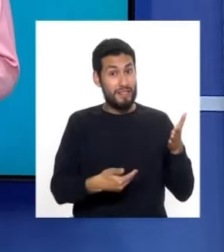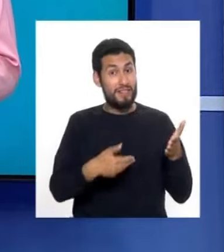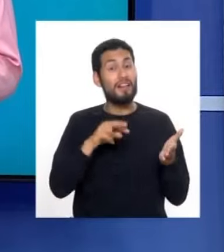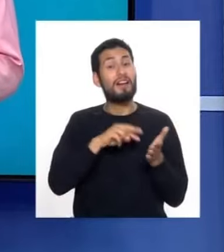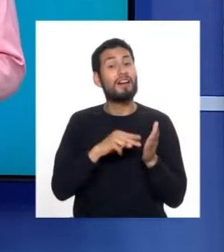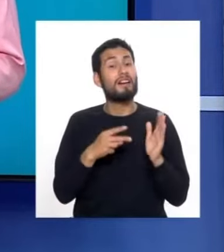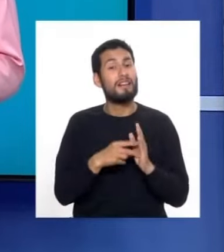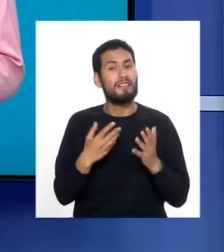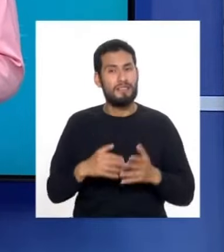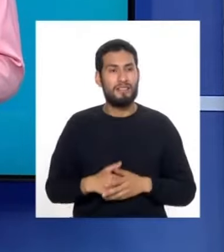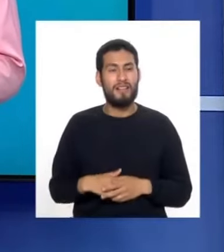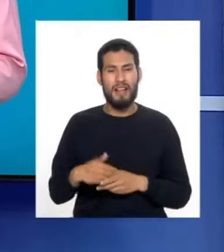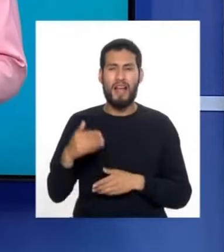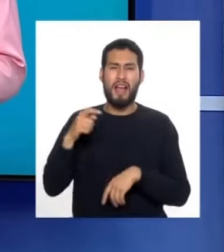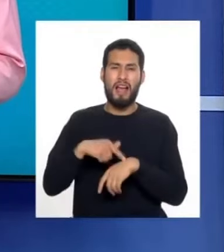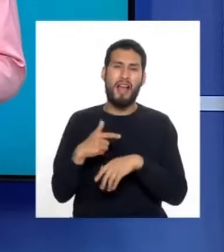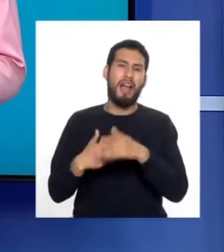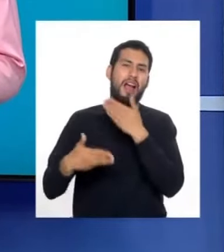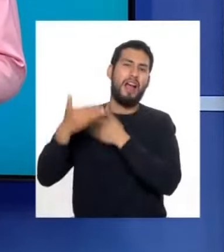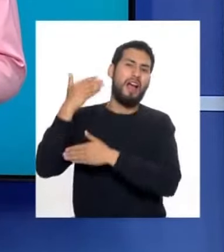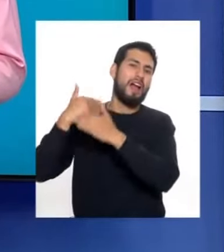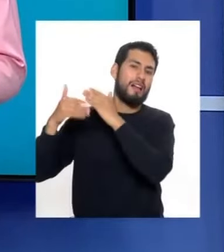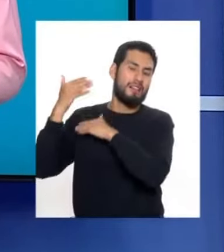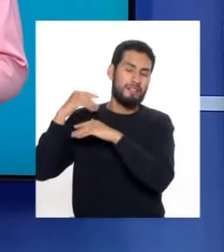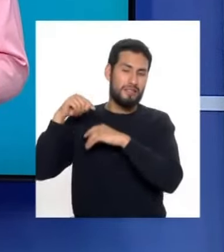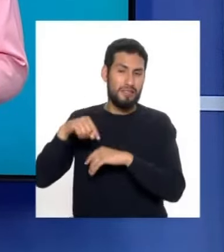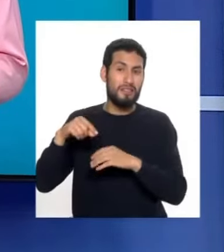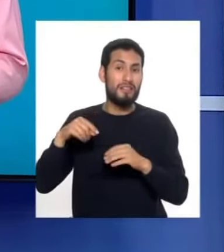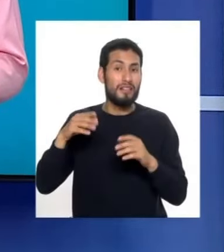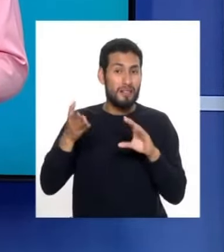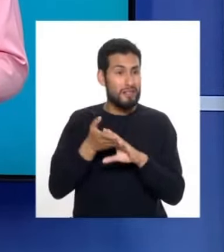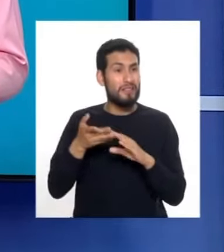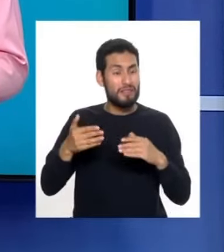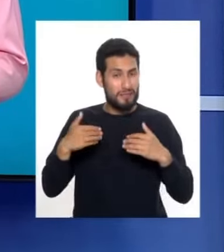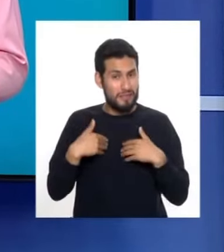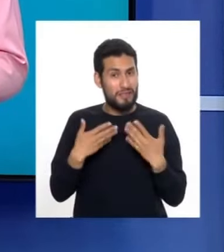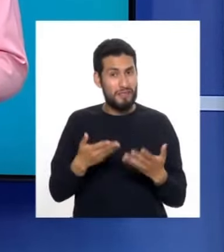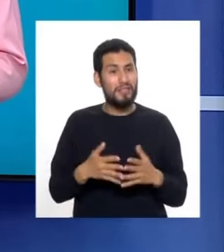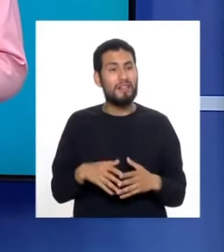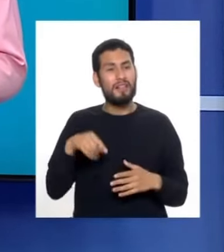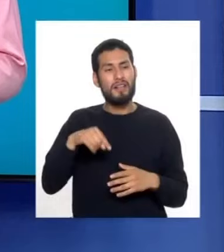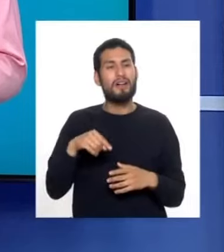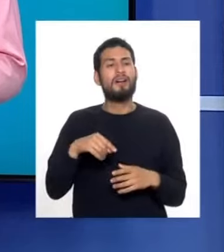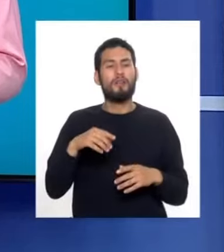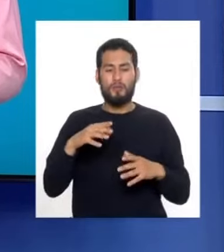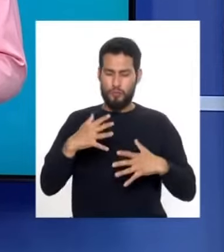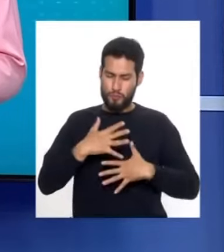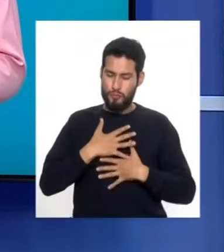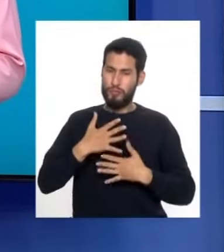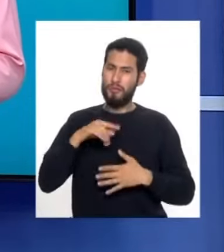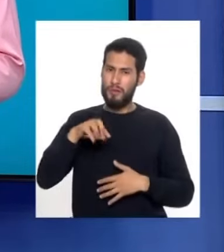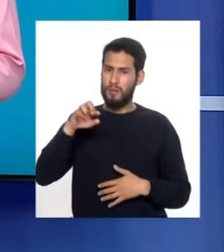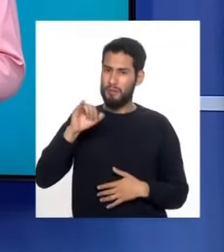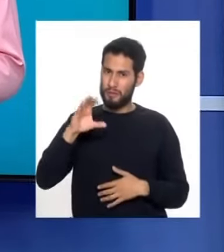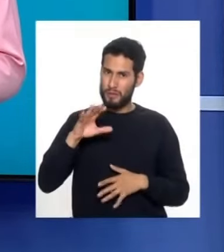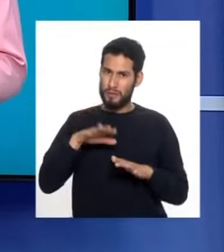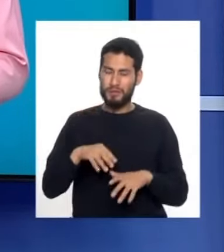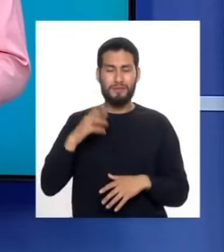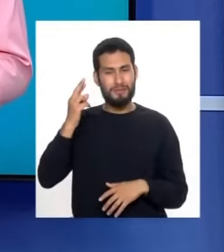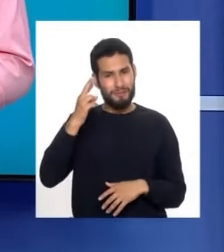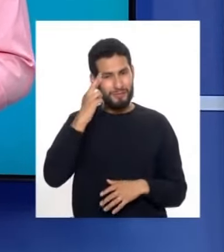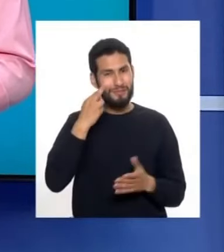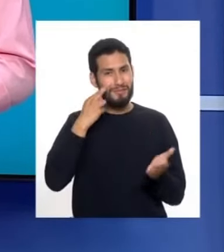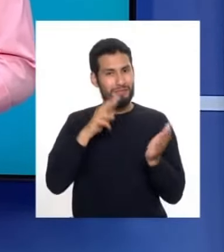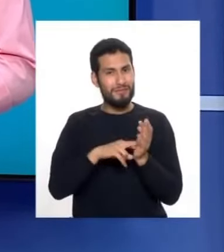decir, que ya durante mucho tiempo anterior a la fecha ya tenía como patrimonio el Pisco, y por eso es que